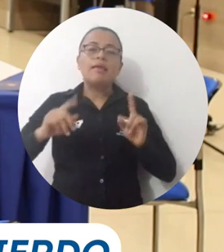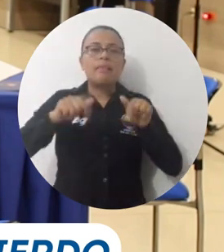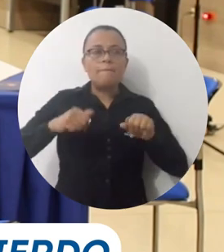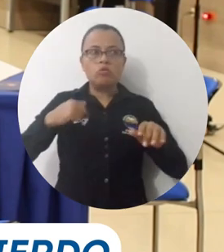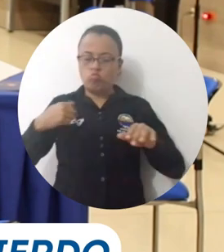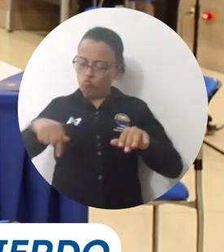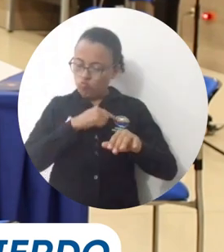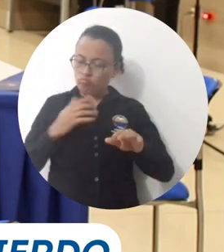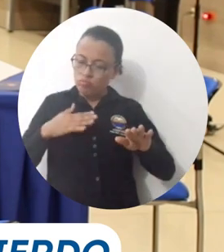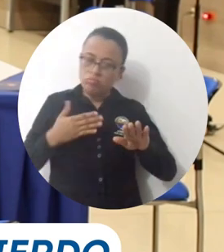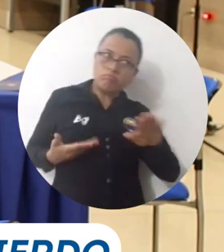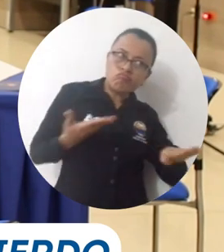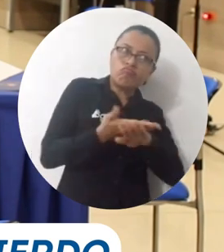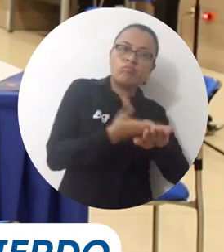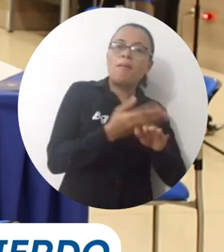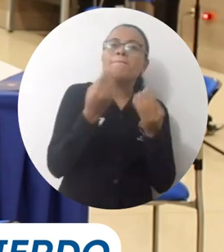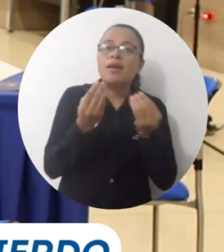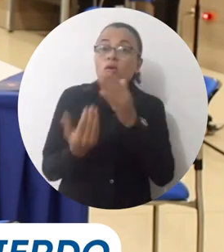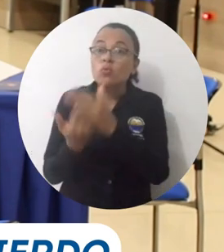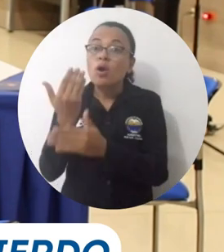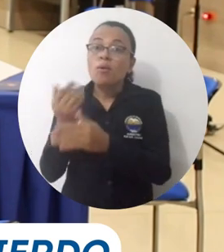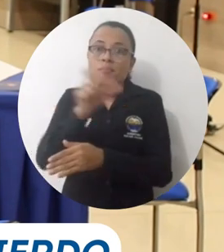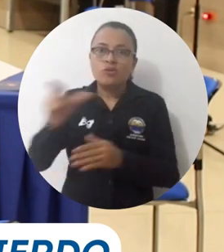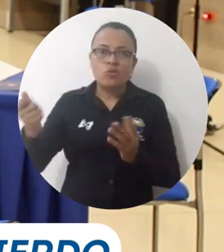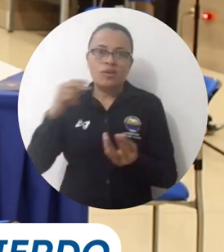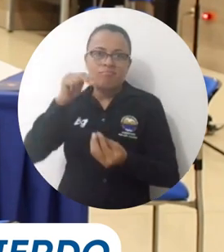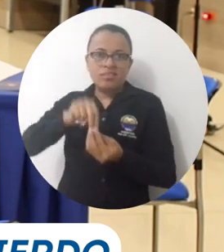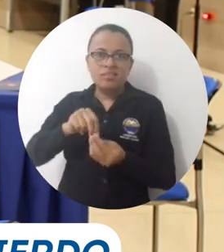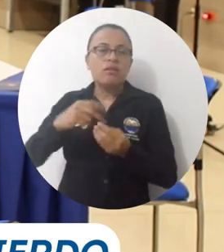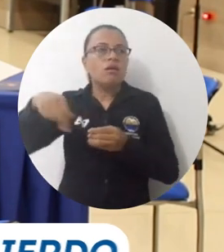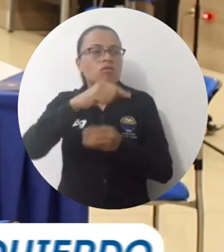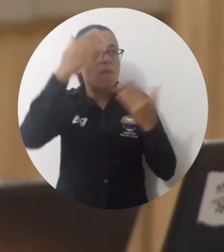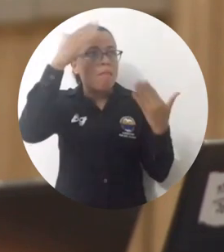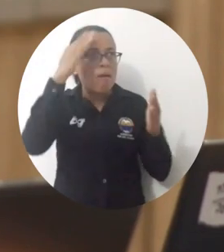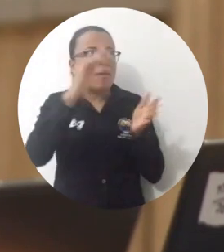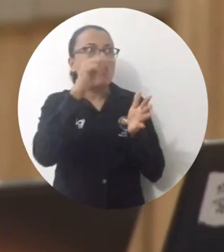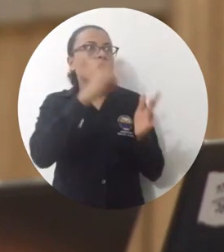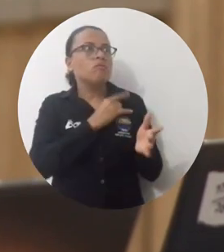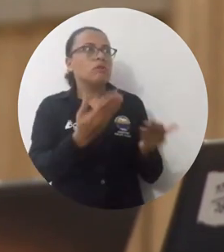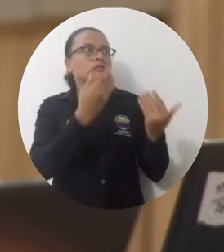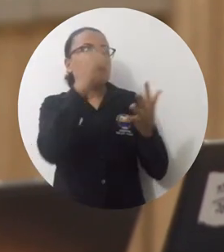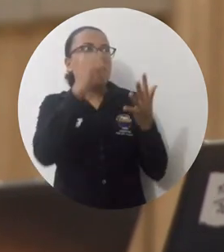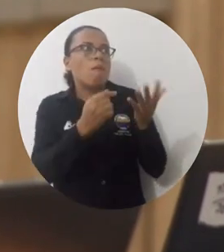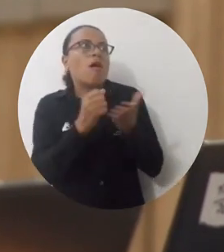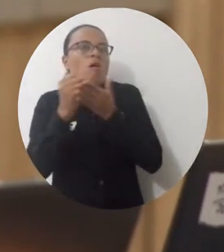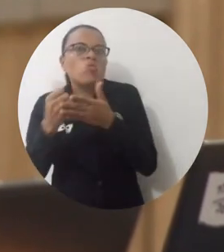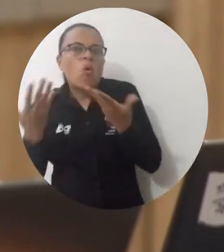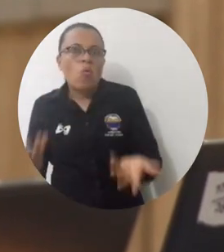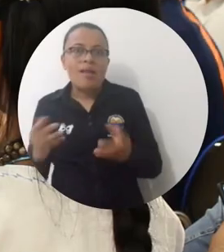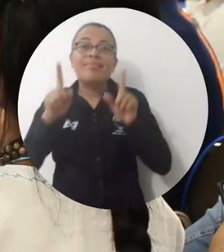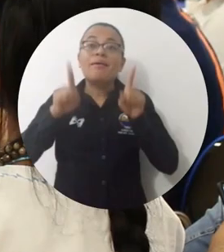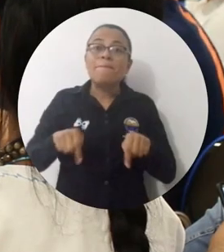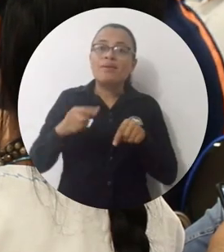propuestas para que nuevos estudiantes indígenas puedan tener conocimientos acerca de ciertos beneficios y así mismo pues a qué podemos llegar para